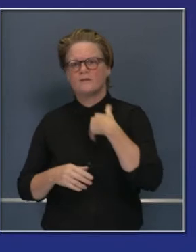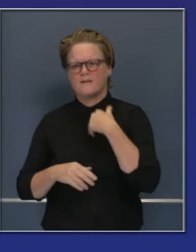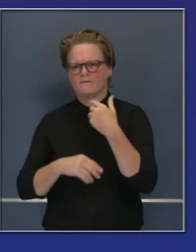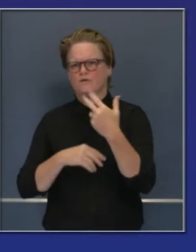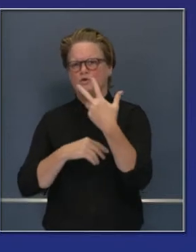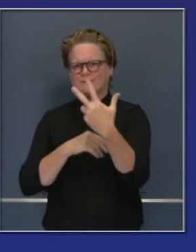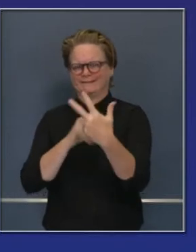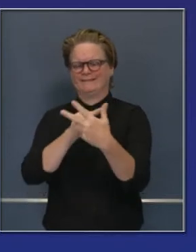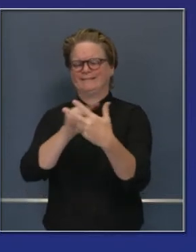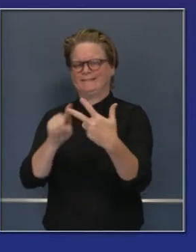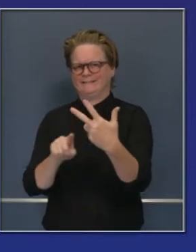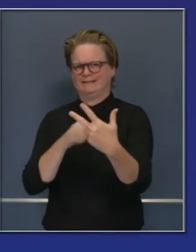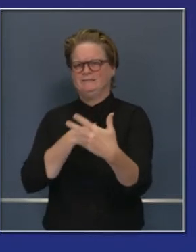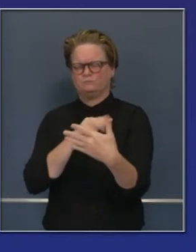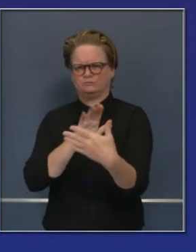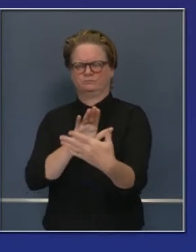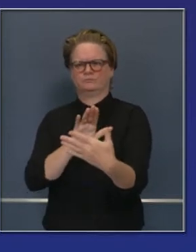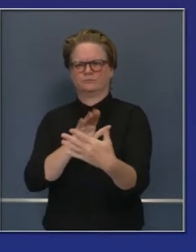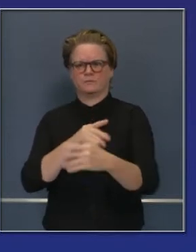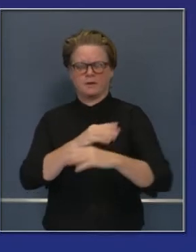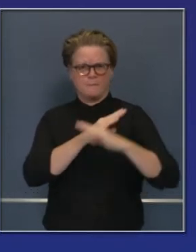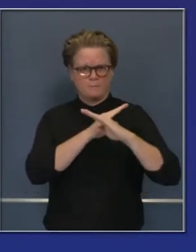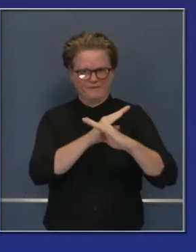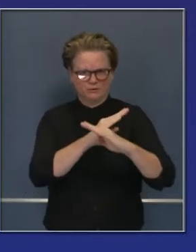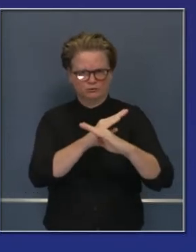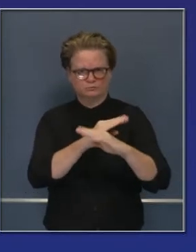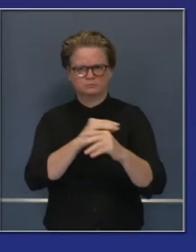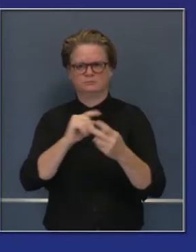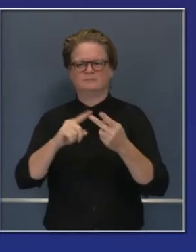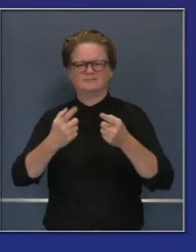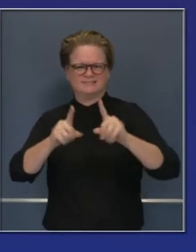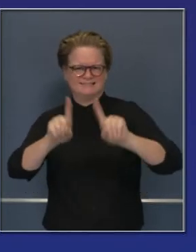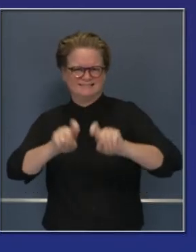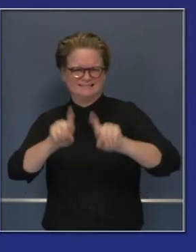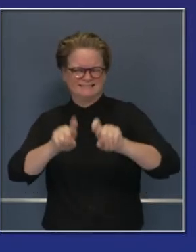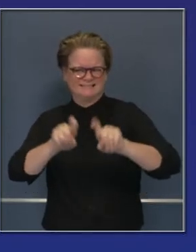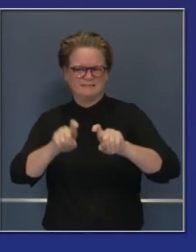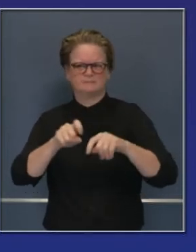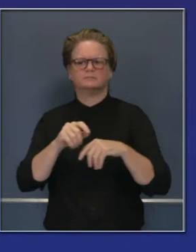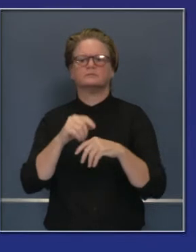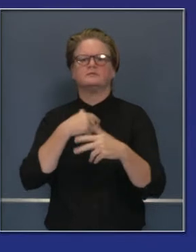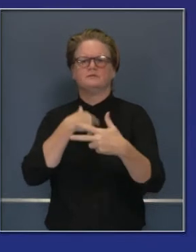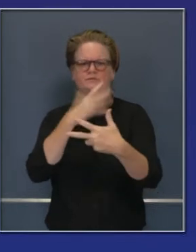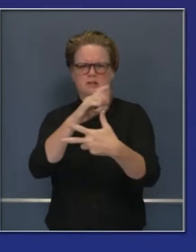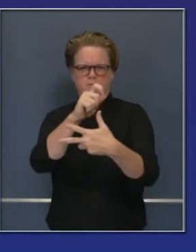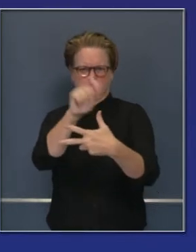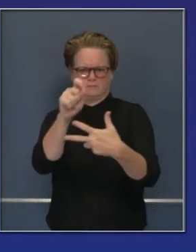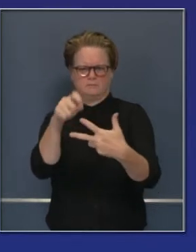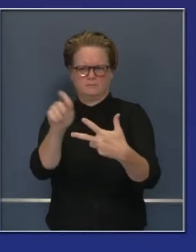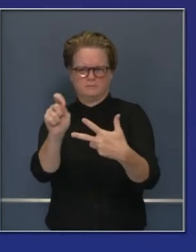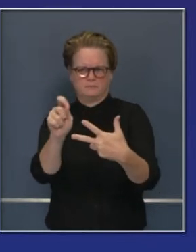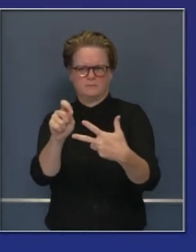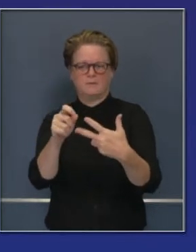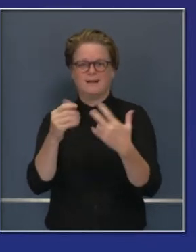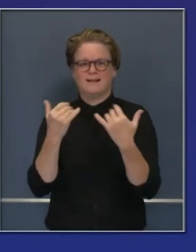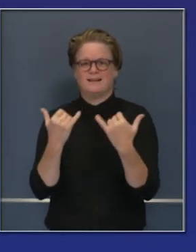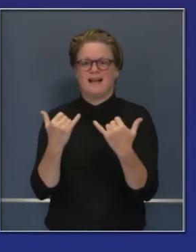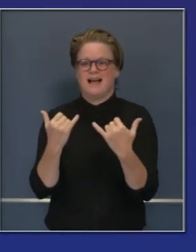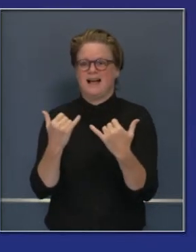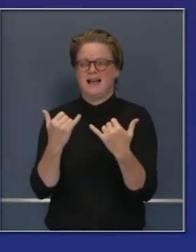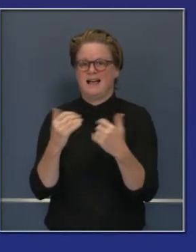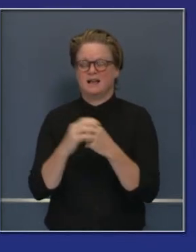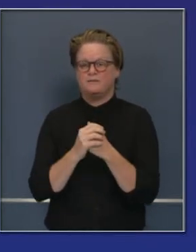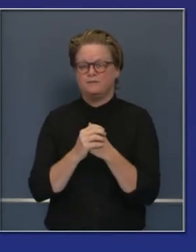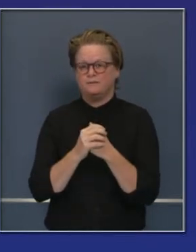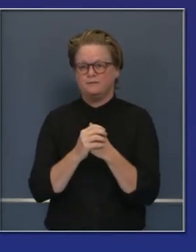recordarles antes de la vacuna, era prevención, pruebas y aislamiento. Y sobre la prevención, les recuerdo que fuimos el